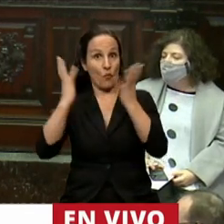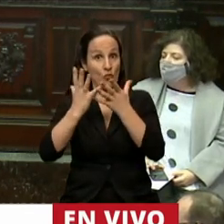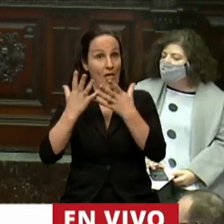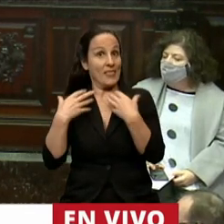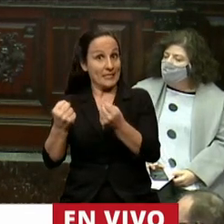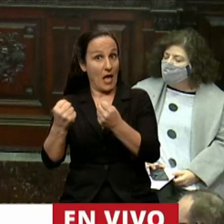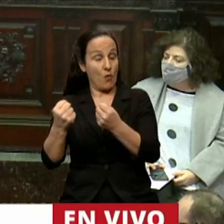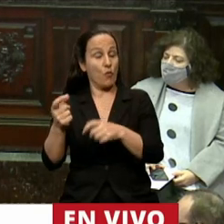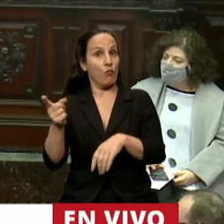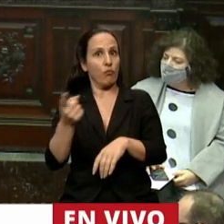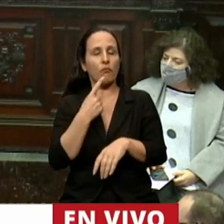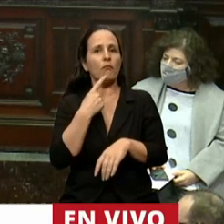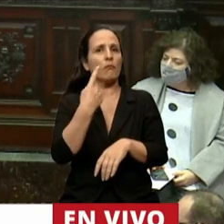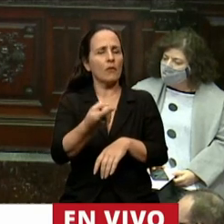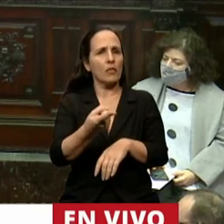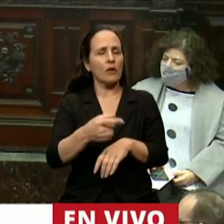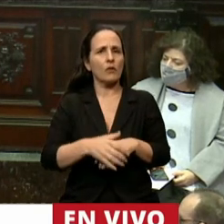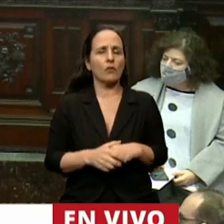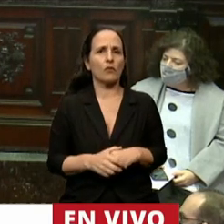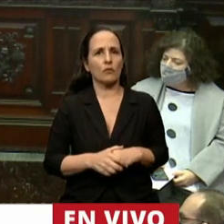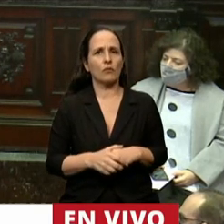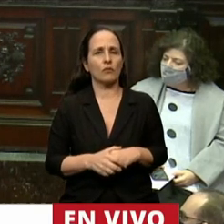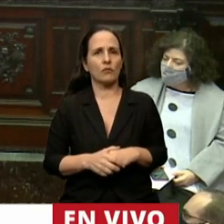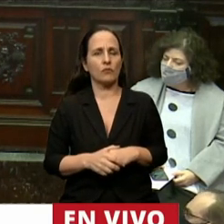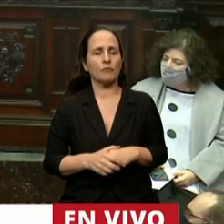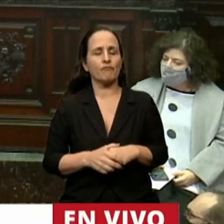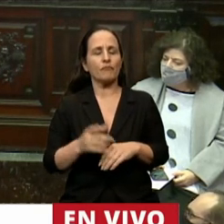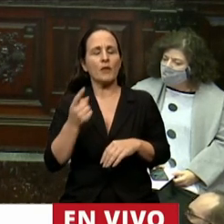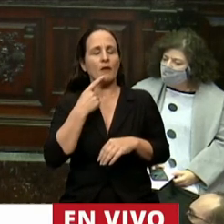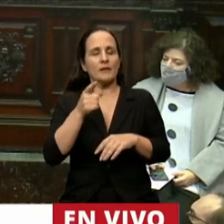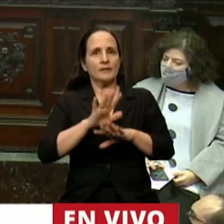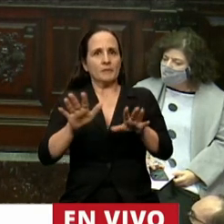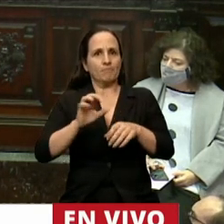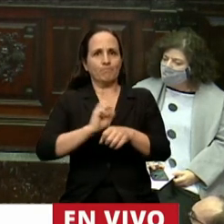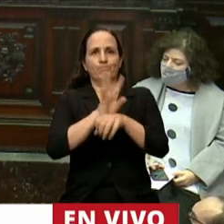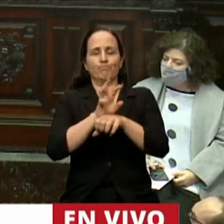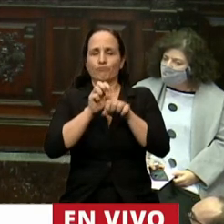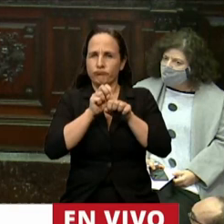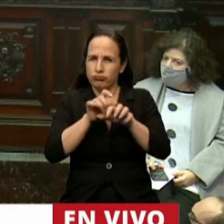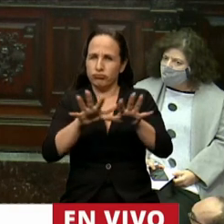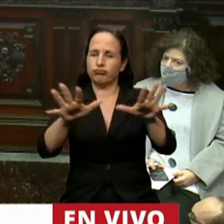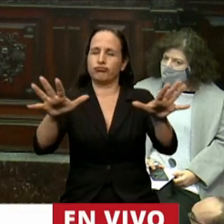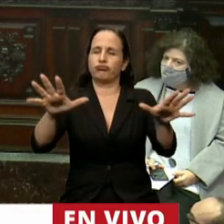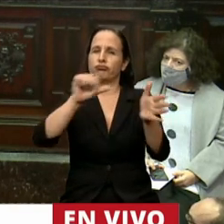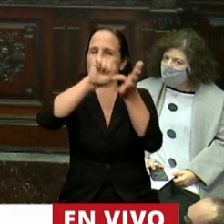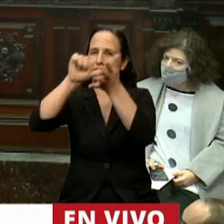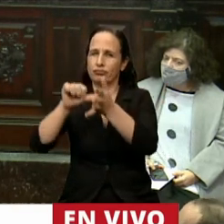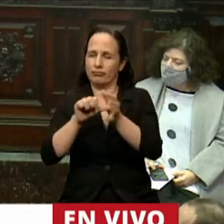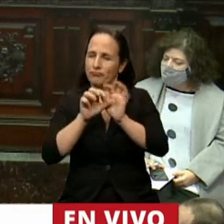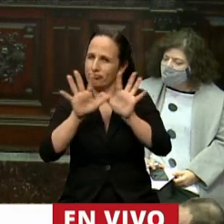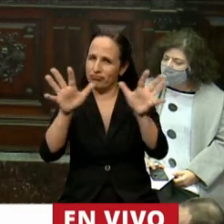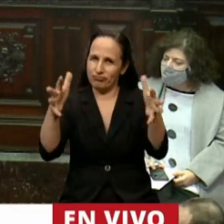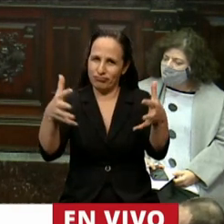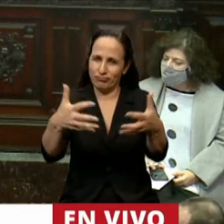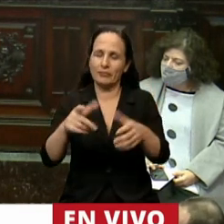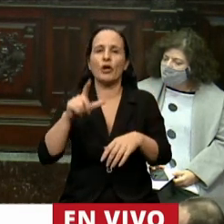planteó como pandemia a la enfermedad y al virus